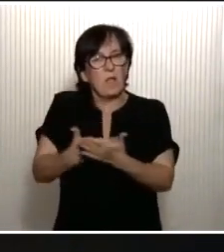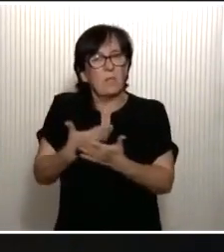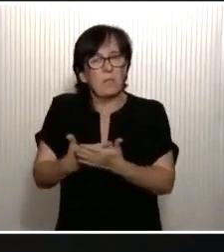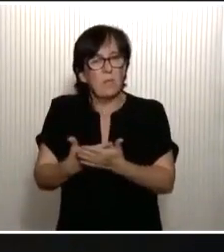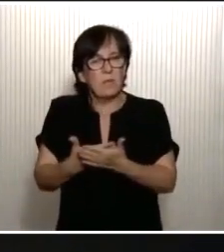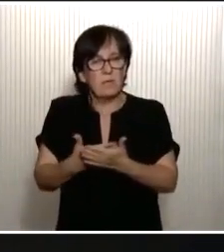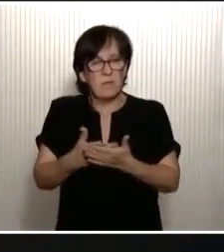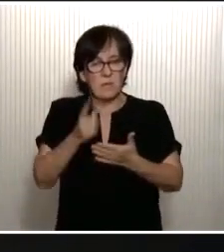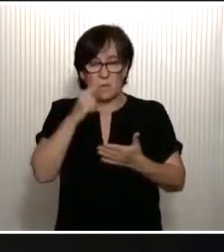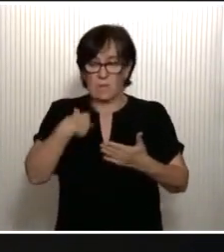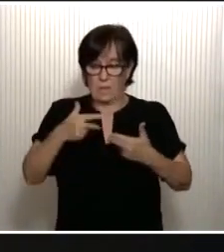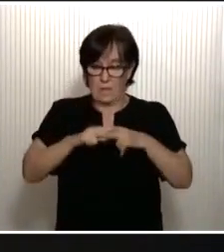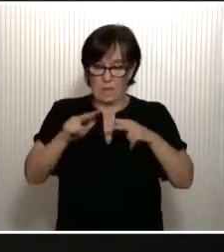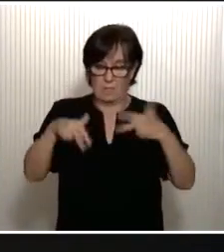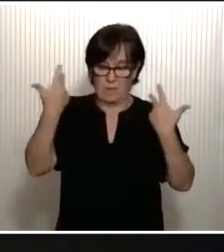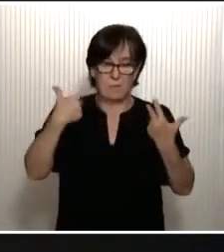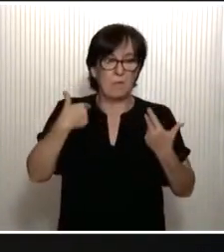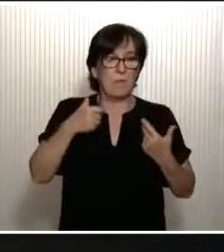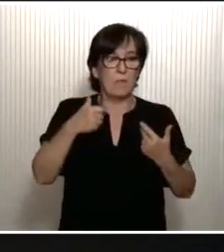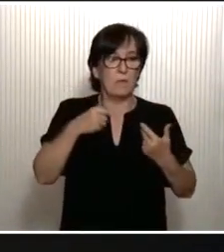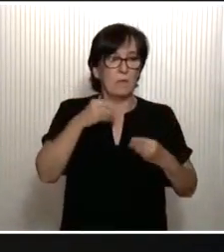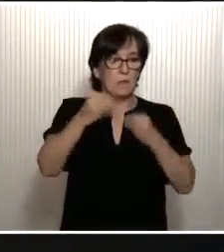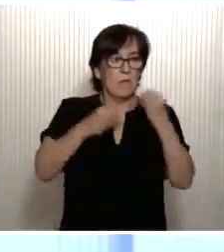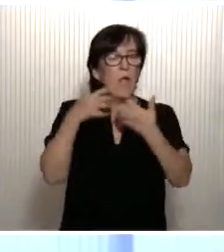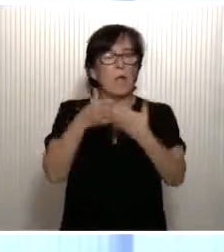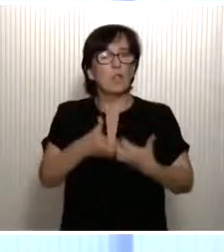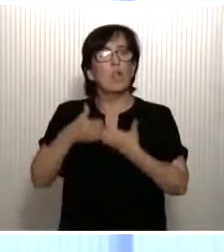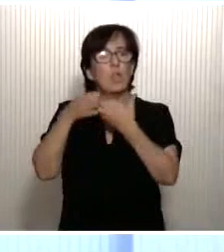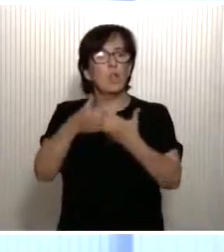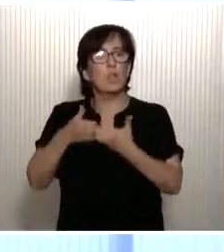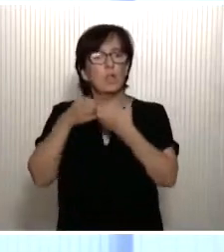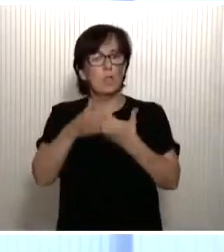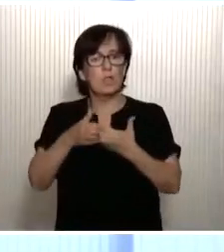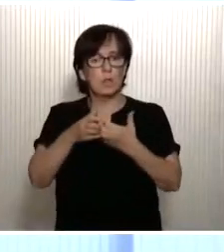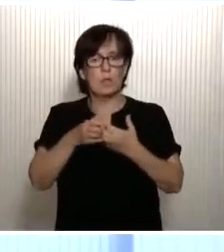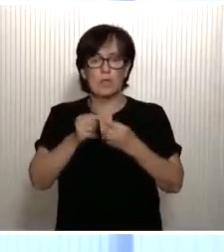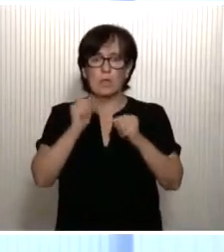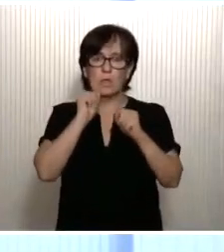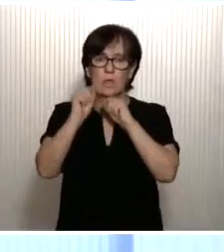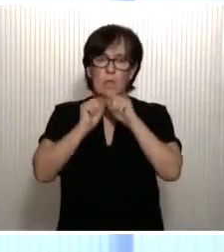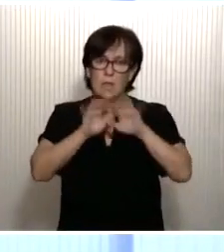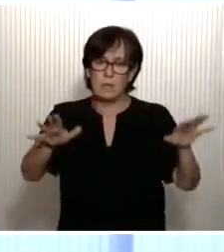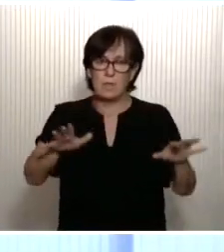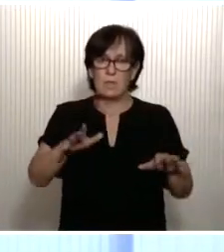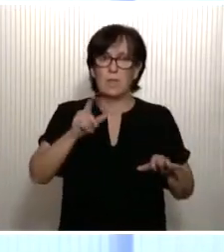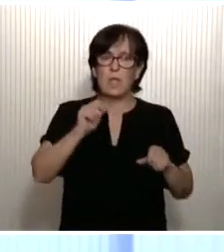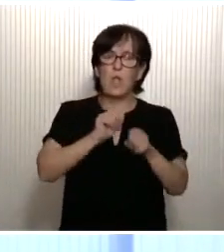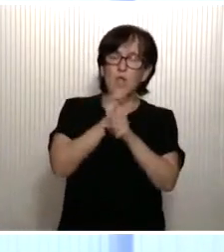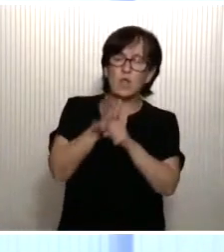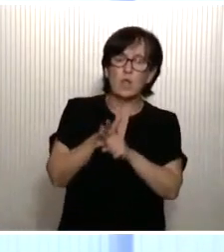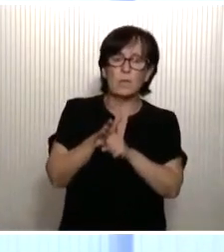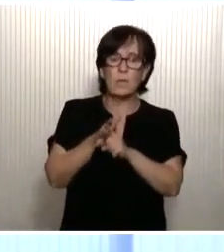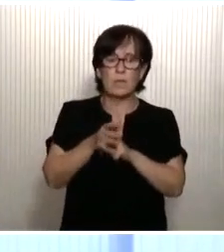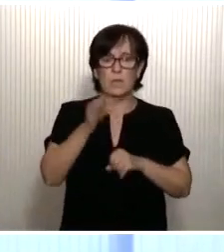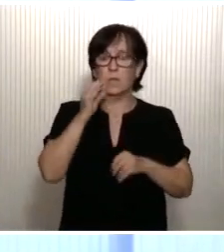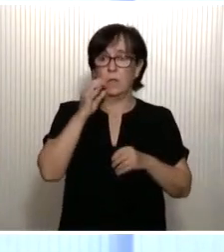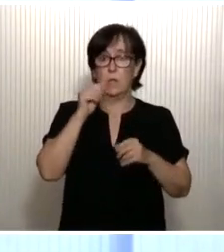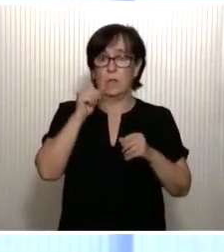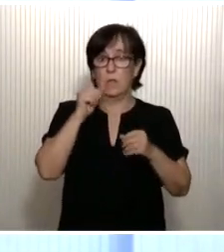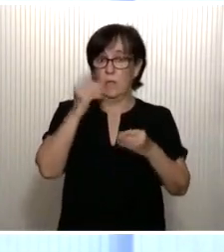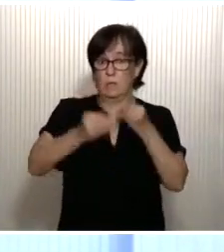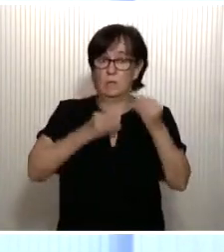si me permiten, a lo largo de la lucha contra esta gran pandemia del COVID-19, sobre todo en su primera fase,